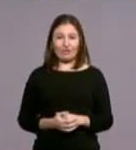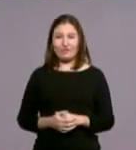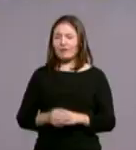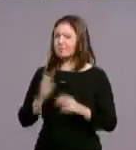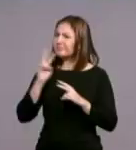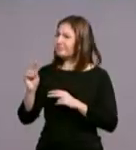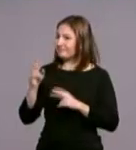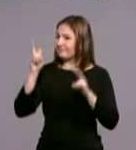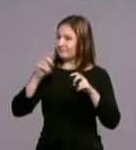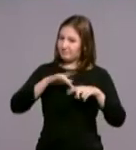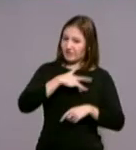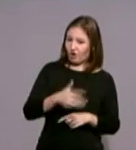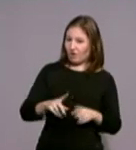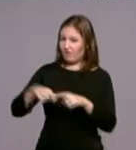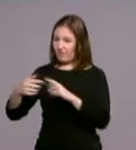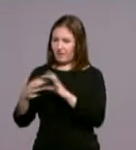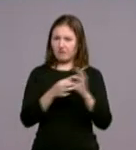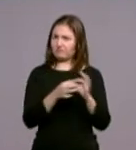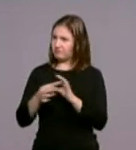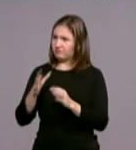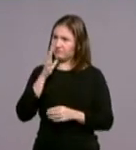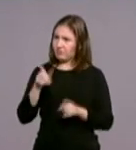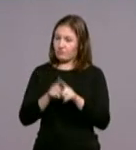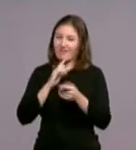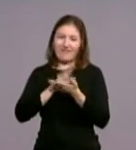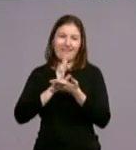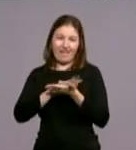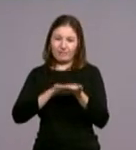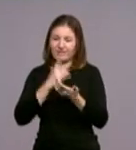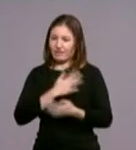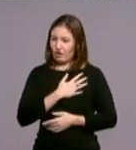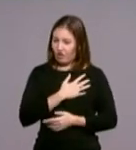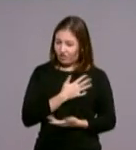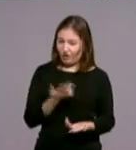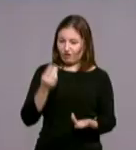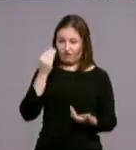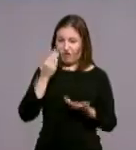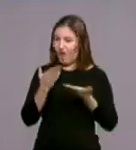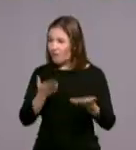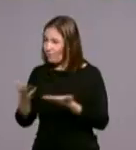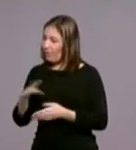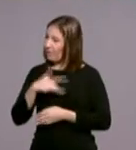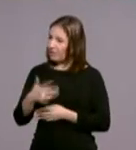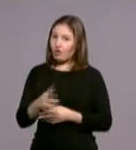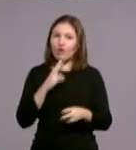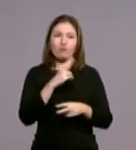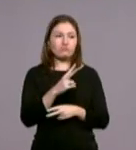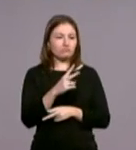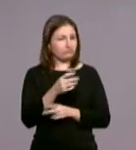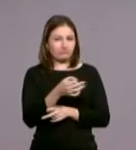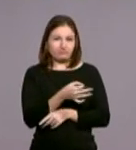con la familia? Porque es que estamos hablando de corazón, de compasión, de ayuda y de perdón. ¿No? Absolutamente.